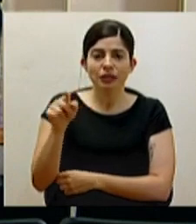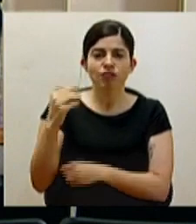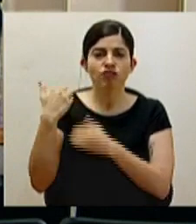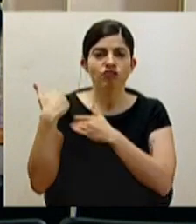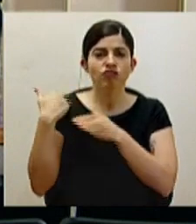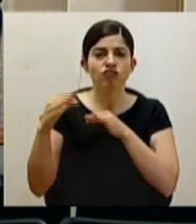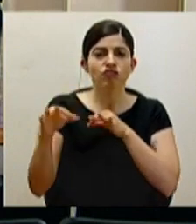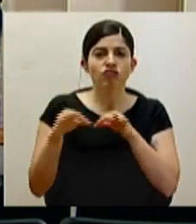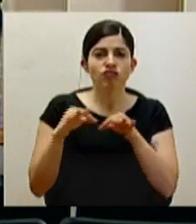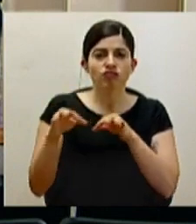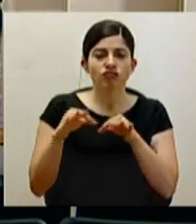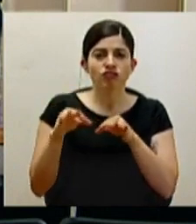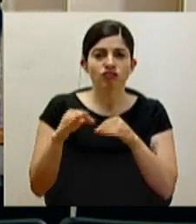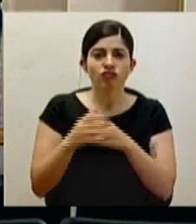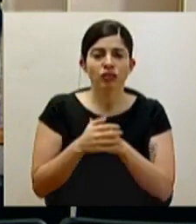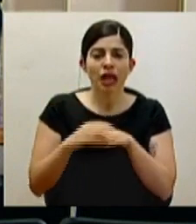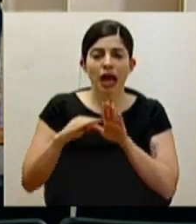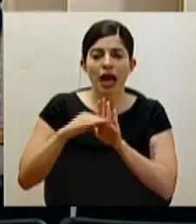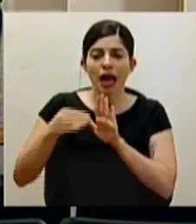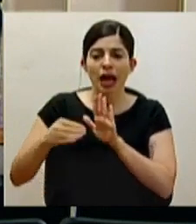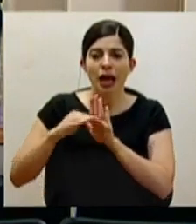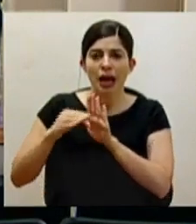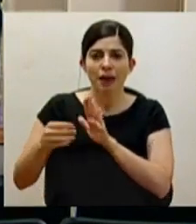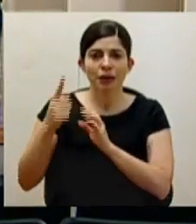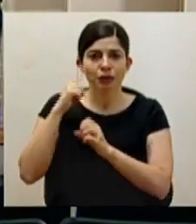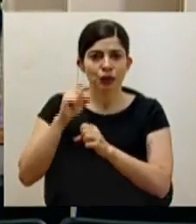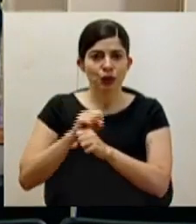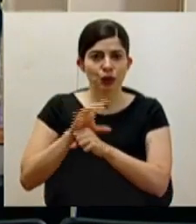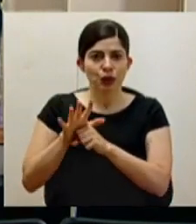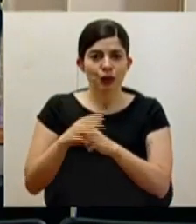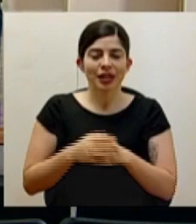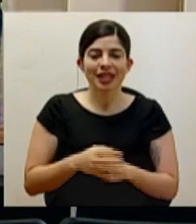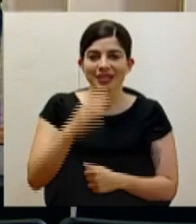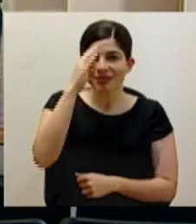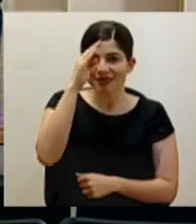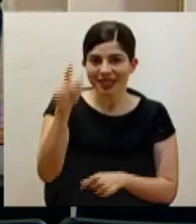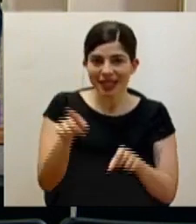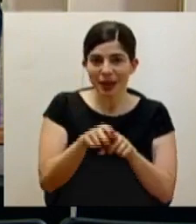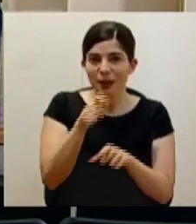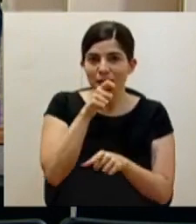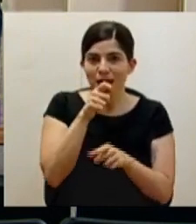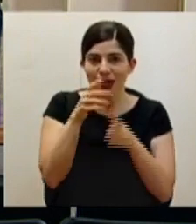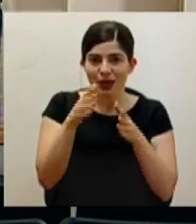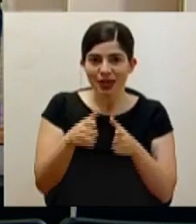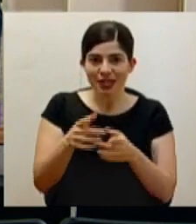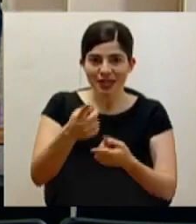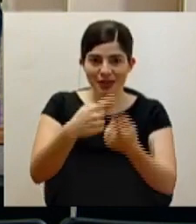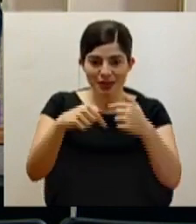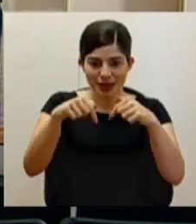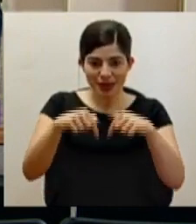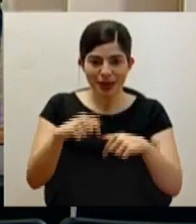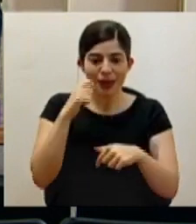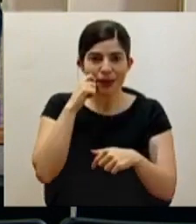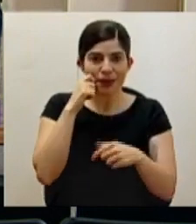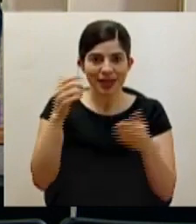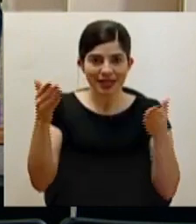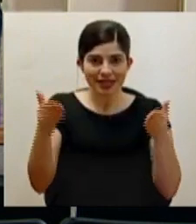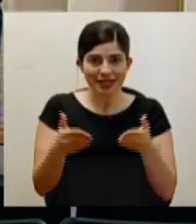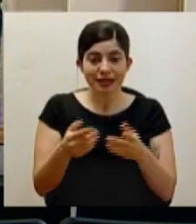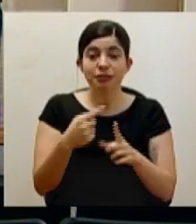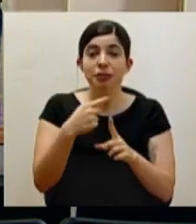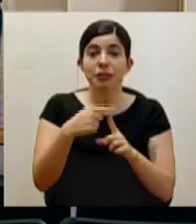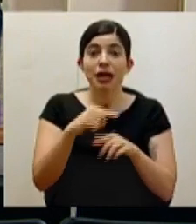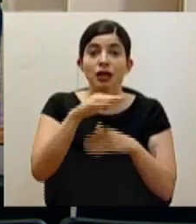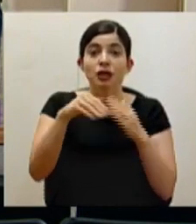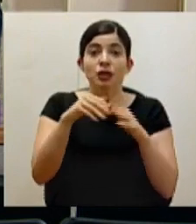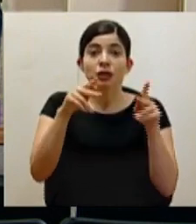de disminución por camas COVID-19. Saludamos también a los colegas que nos acompañan esta tarde de manera presencial y a quienes